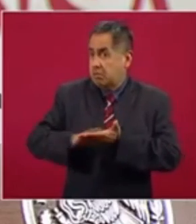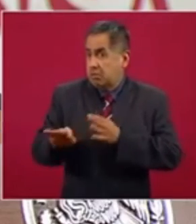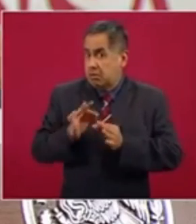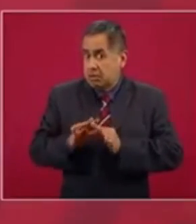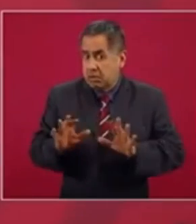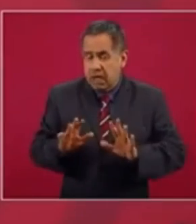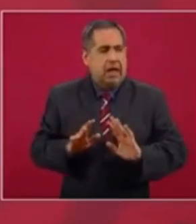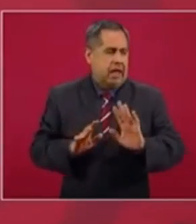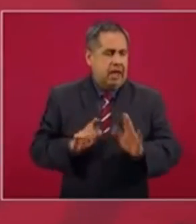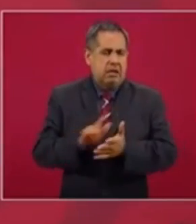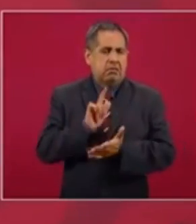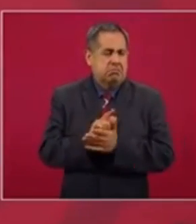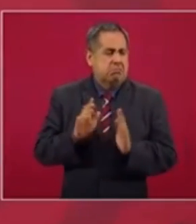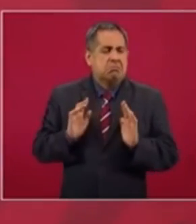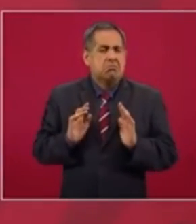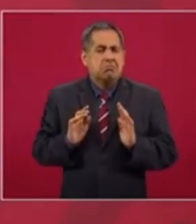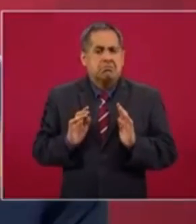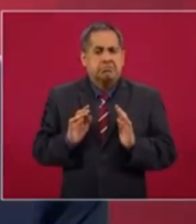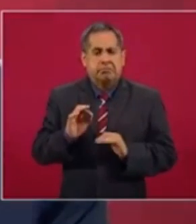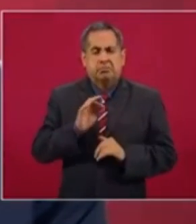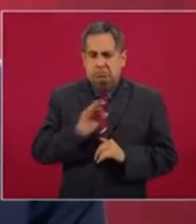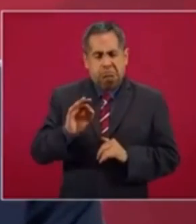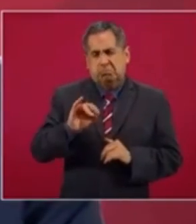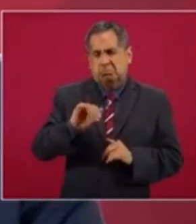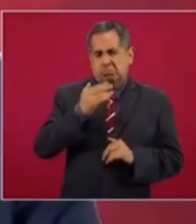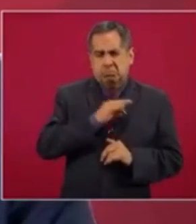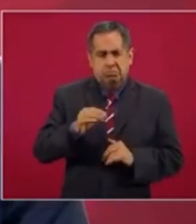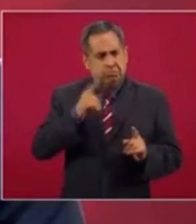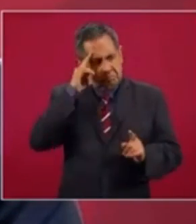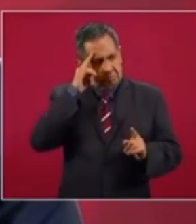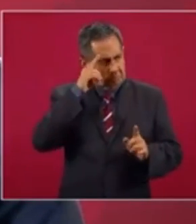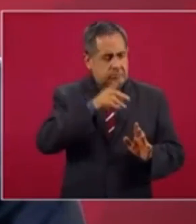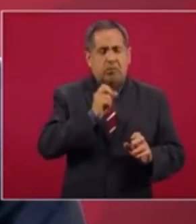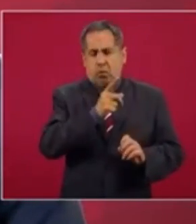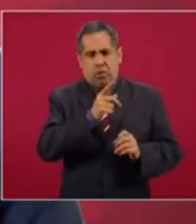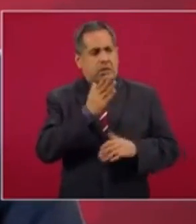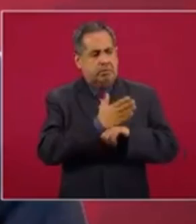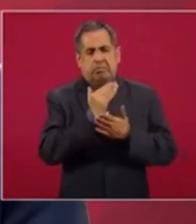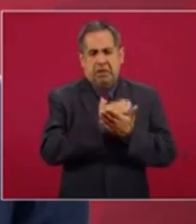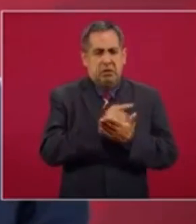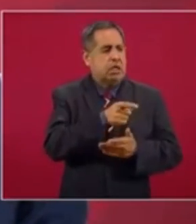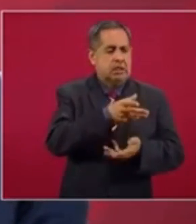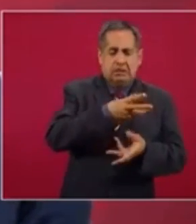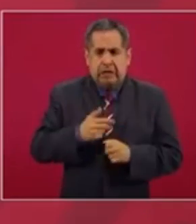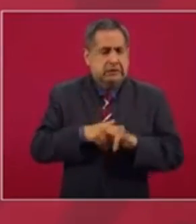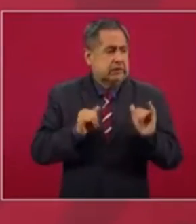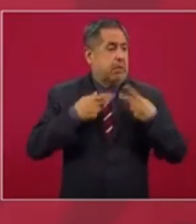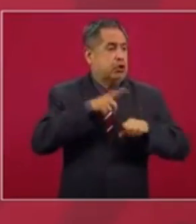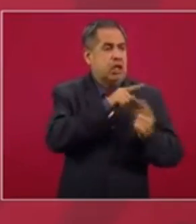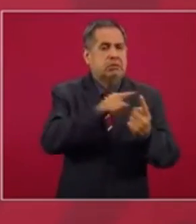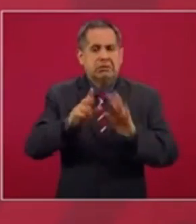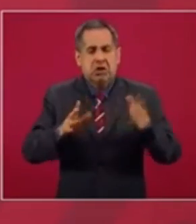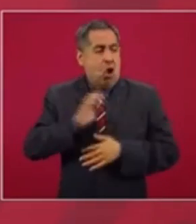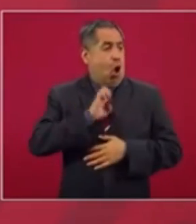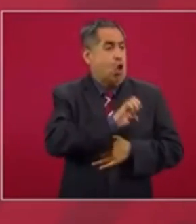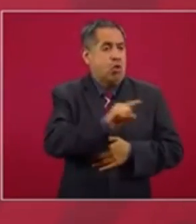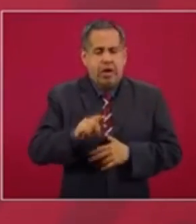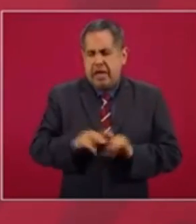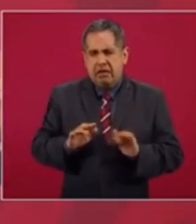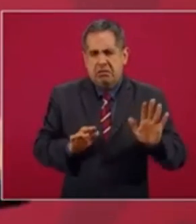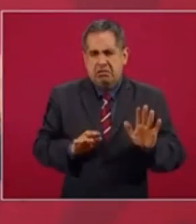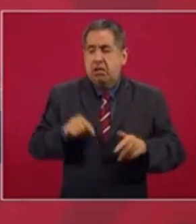la ley permite que se considere que ya hubo esa reparación del daño. No odio a nadie.